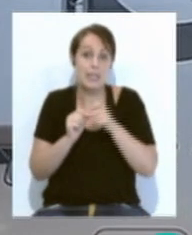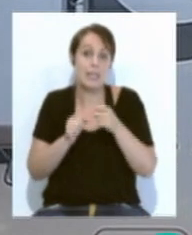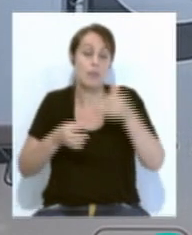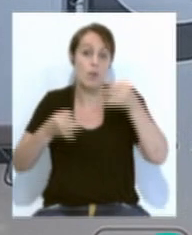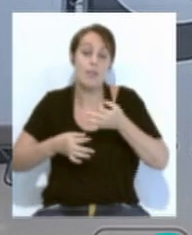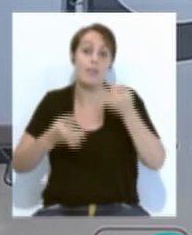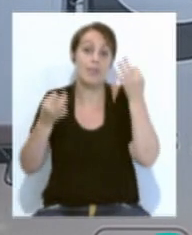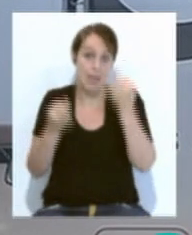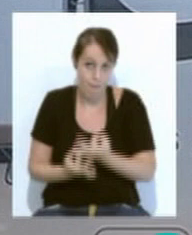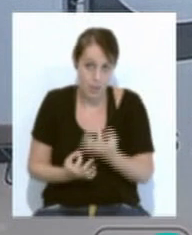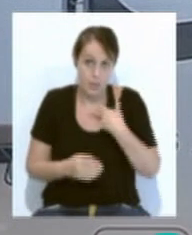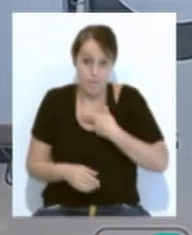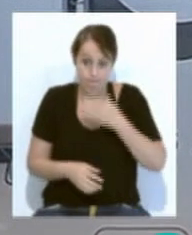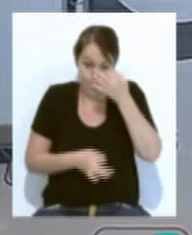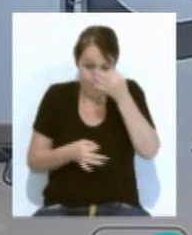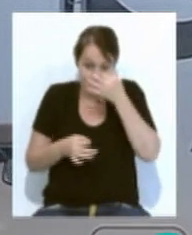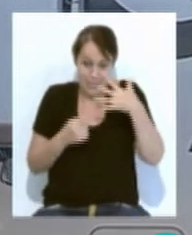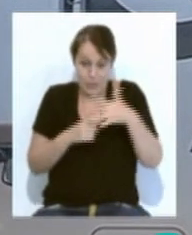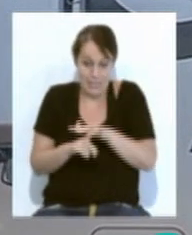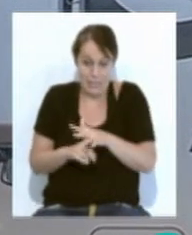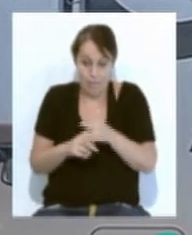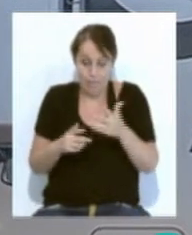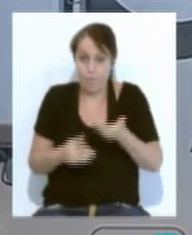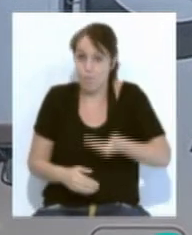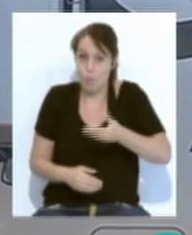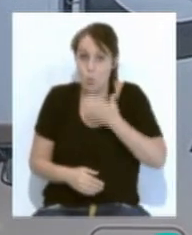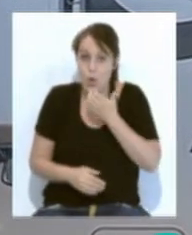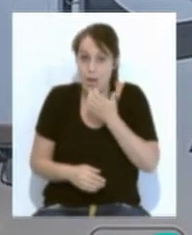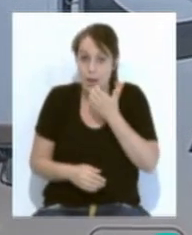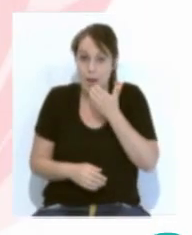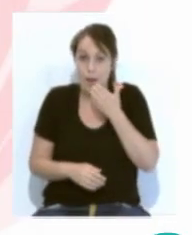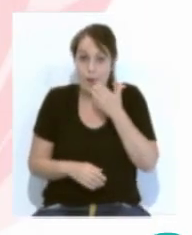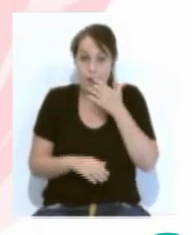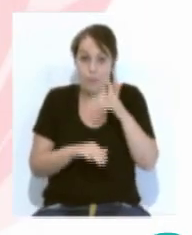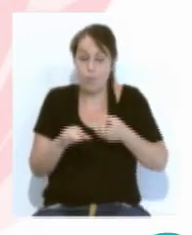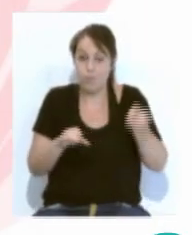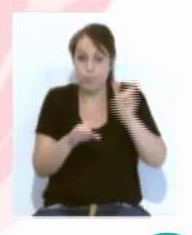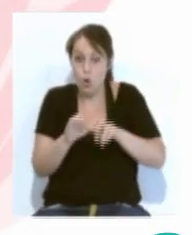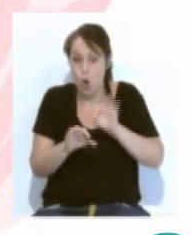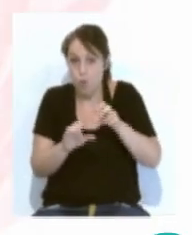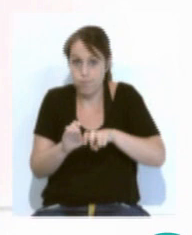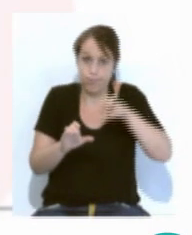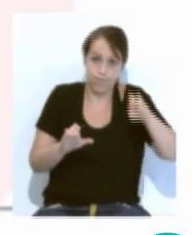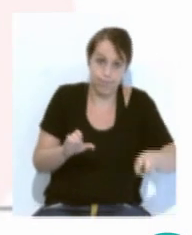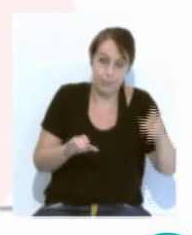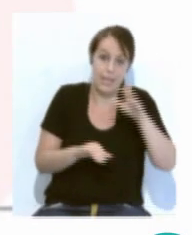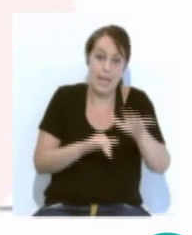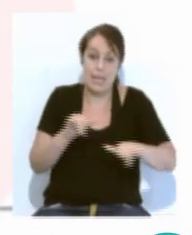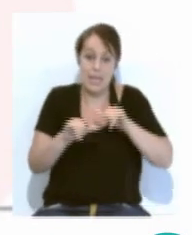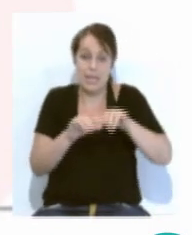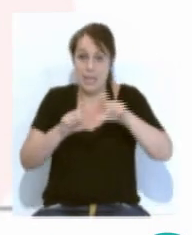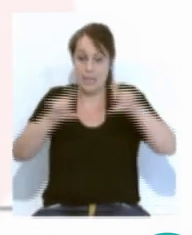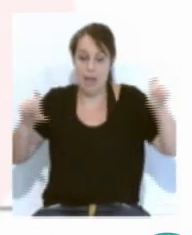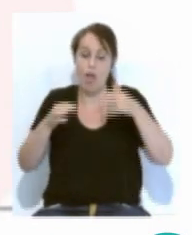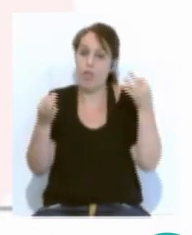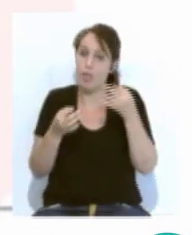seguridad y en concreto en situaciones críticas como el embarque o el desembarque, donde también las aerolíneas deberán extremar